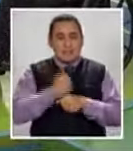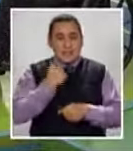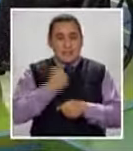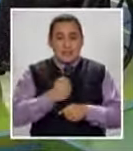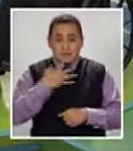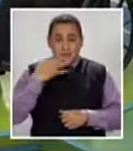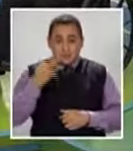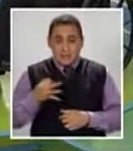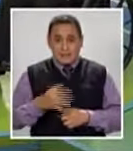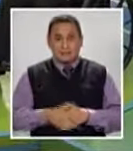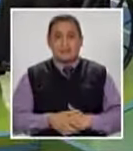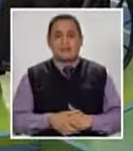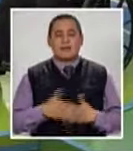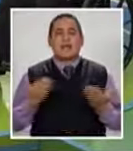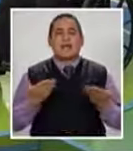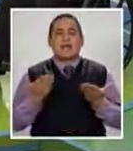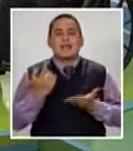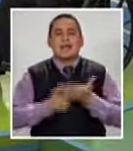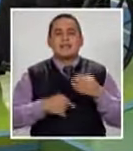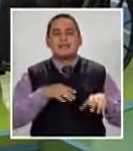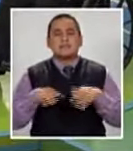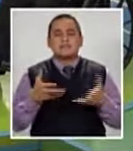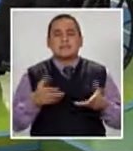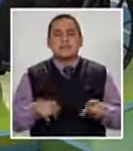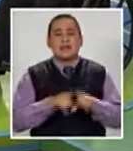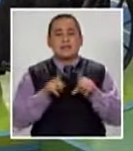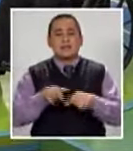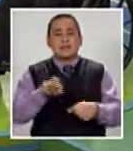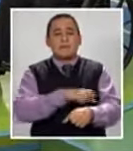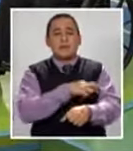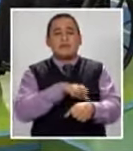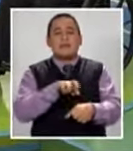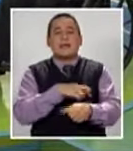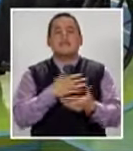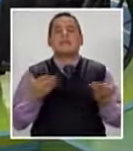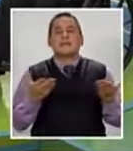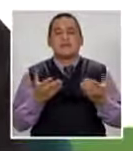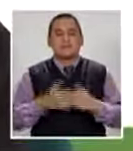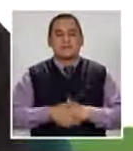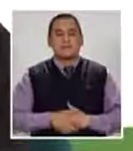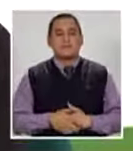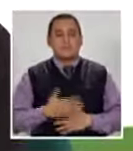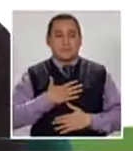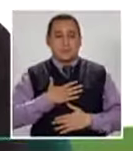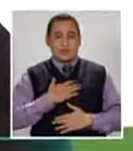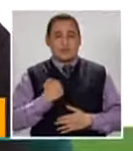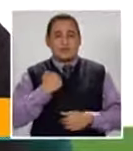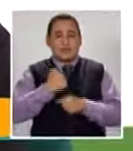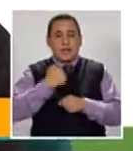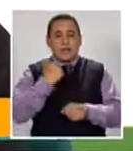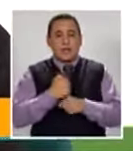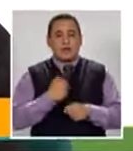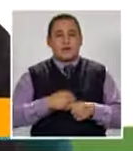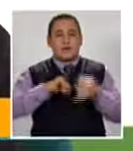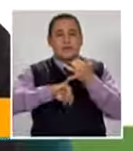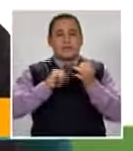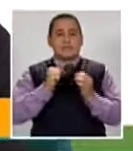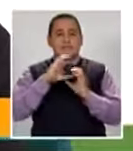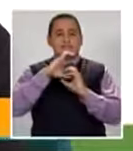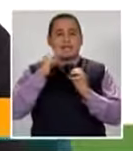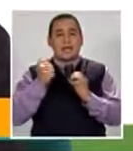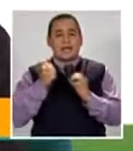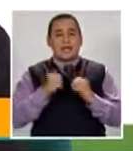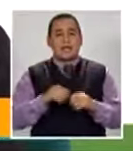Susana, ¿verdad? ¿A qué te dedicas, Susana? Además de ser poetisa Bueno, yo trabajo En Sagas